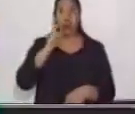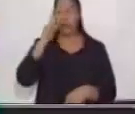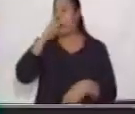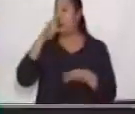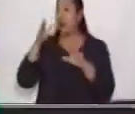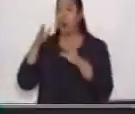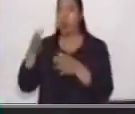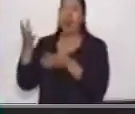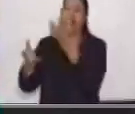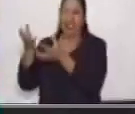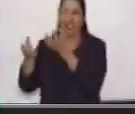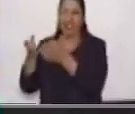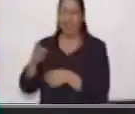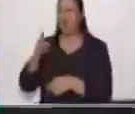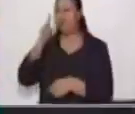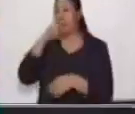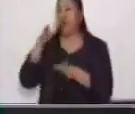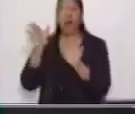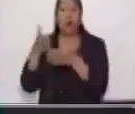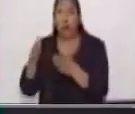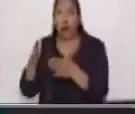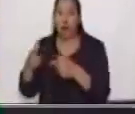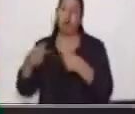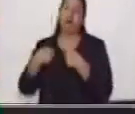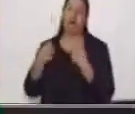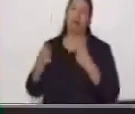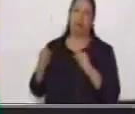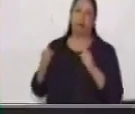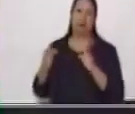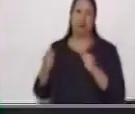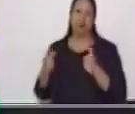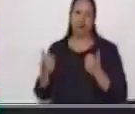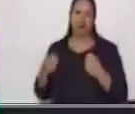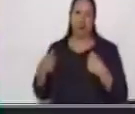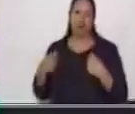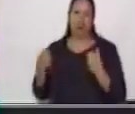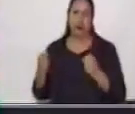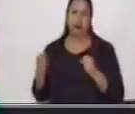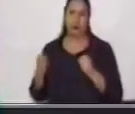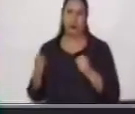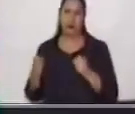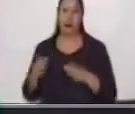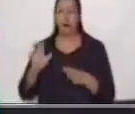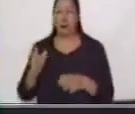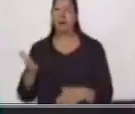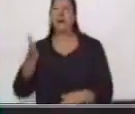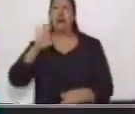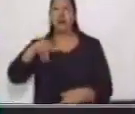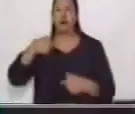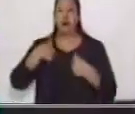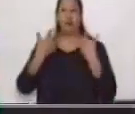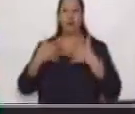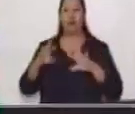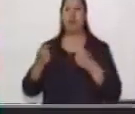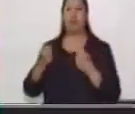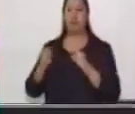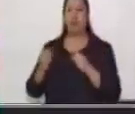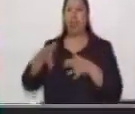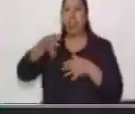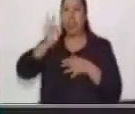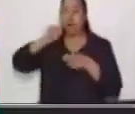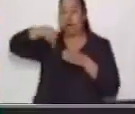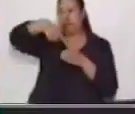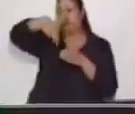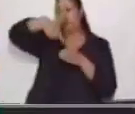lo tengo que hacer. Posteriormente, si ya hice mi café, lo caliento y me lo sirvo en una taza y añado